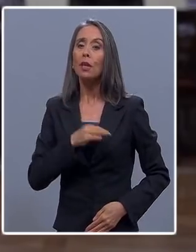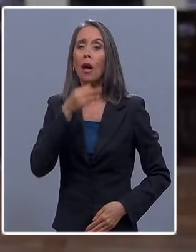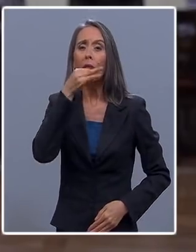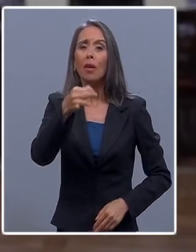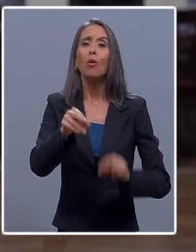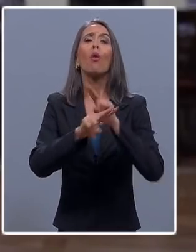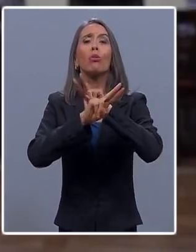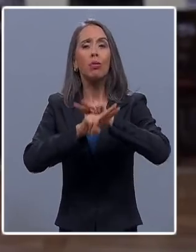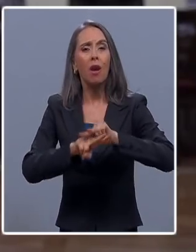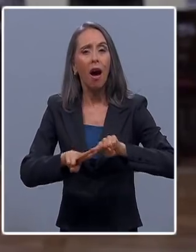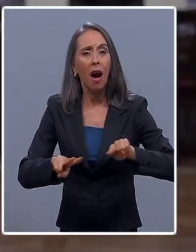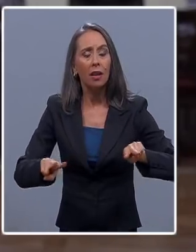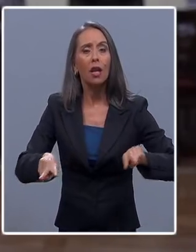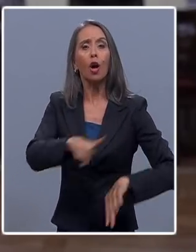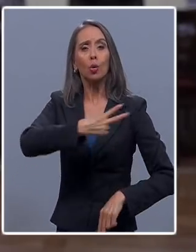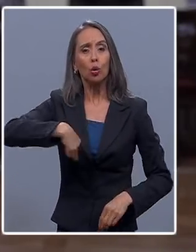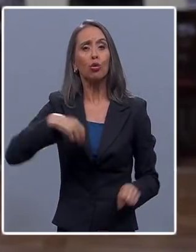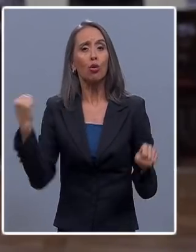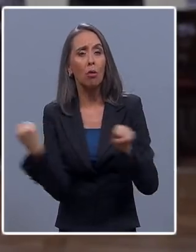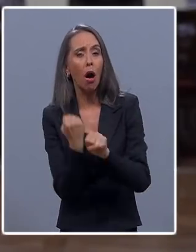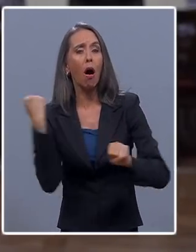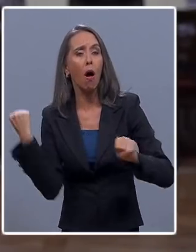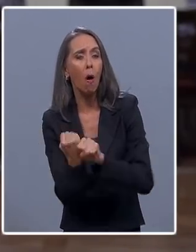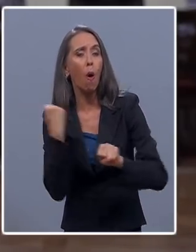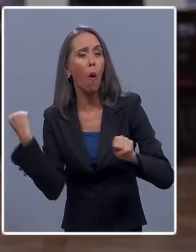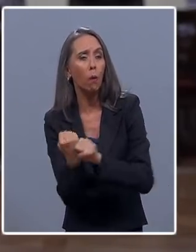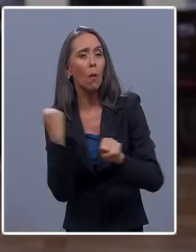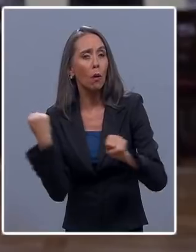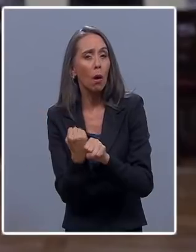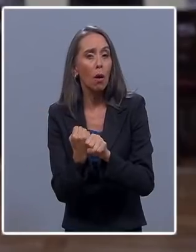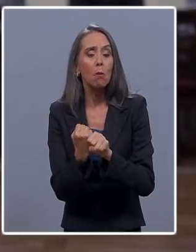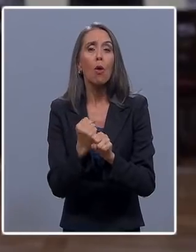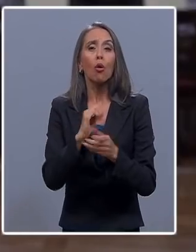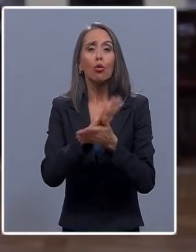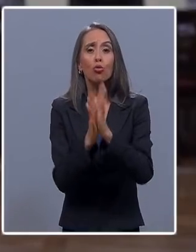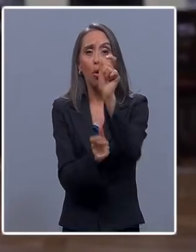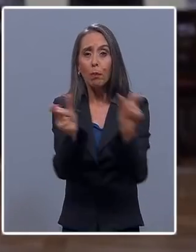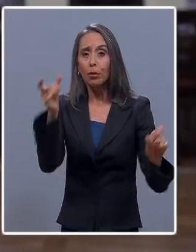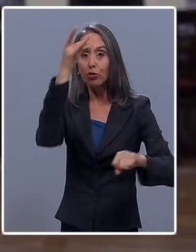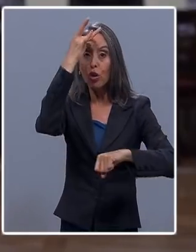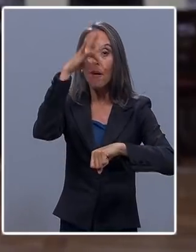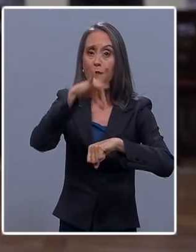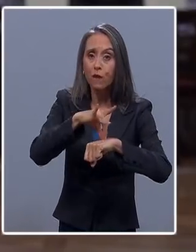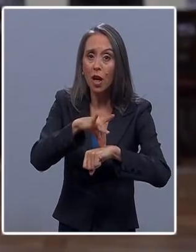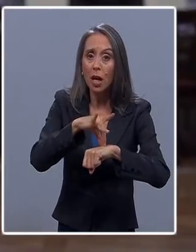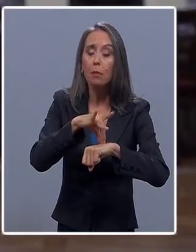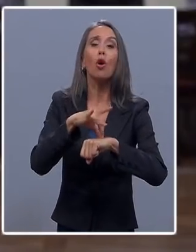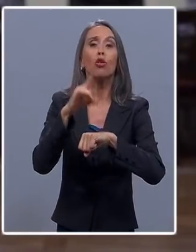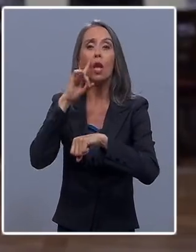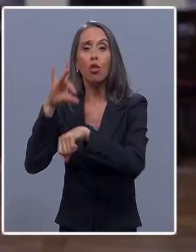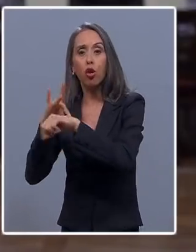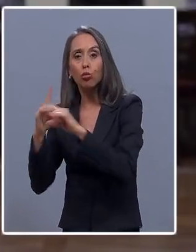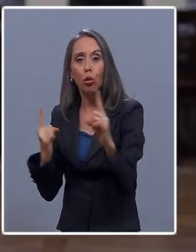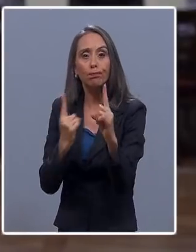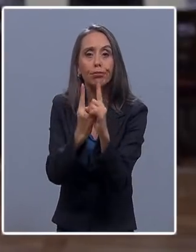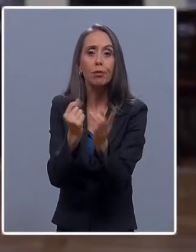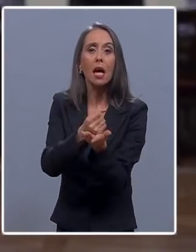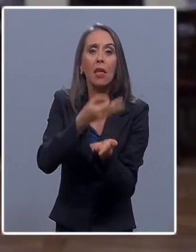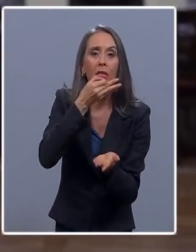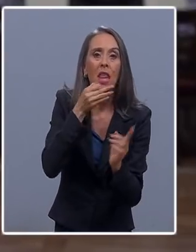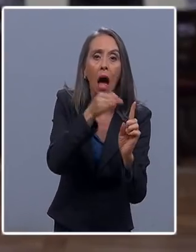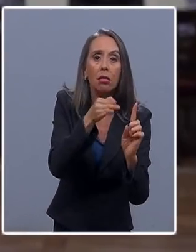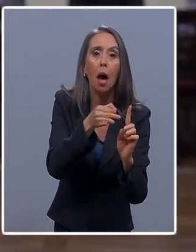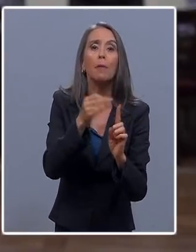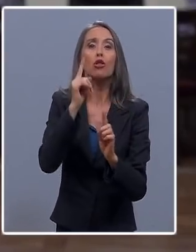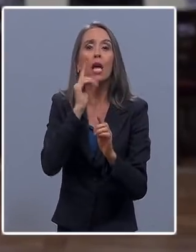tranquilidad que hemos trabajado muy duro para que todos los enfermos tengan tratamiento médico, tengan cama de